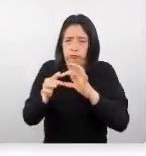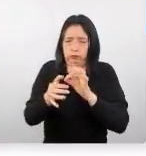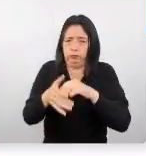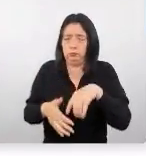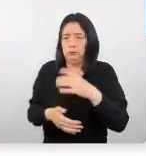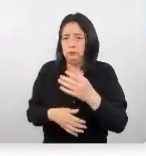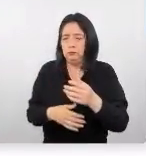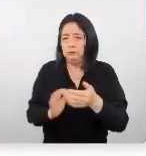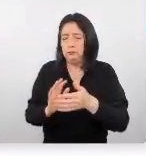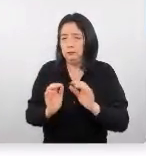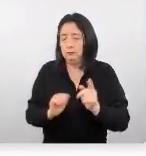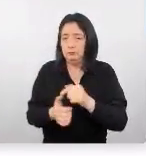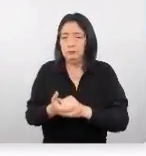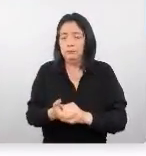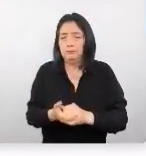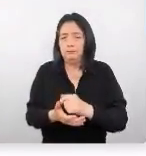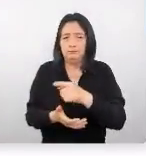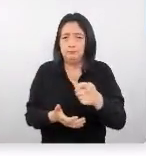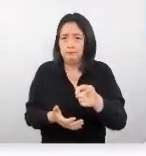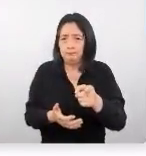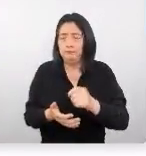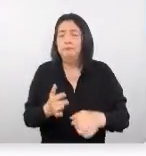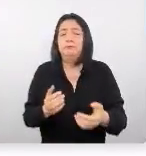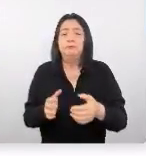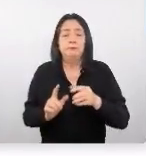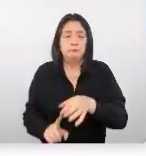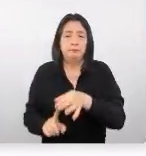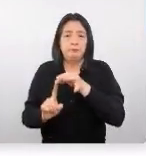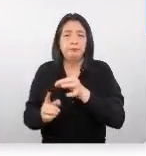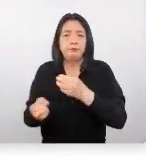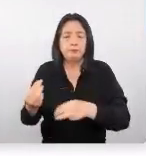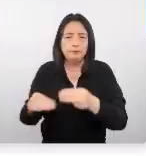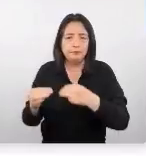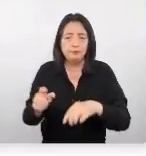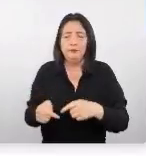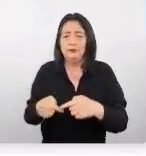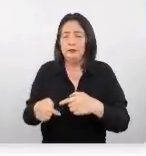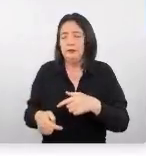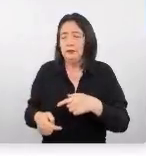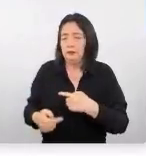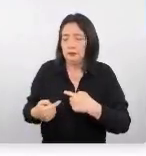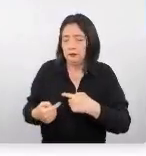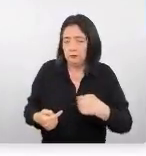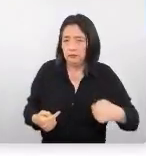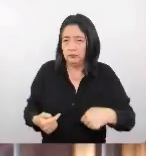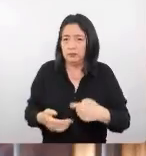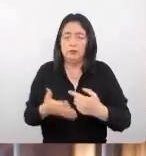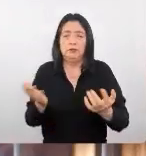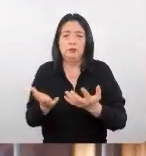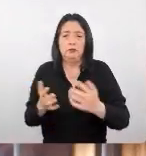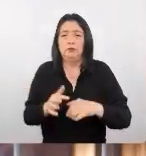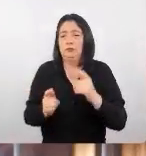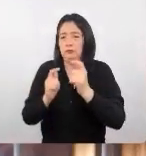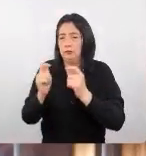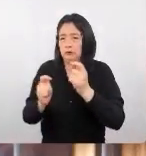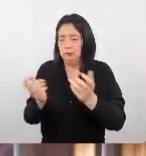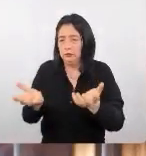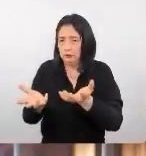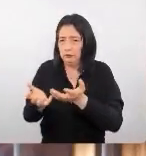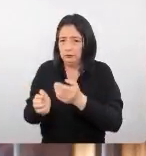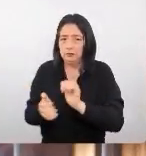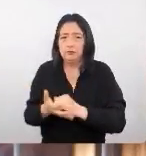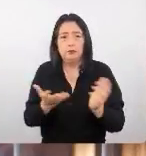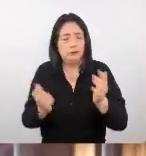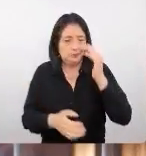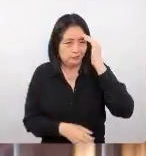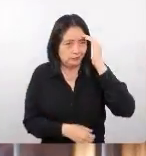Actualmente desempeña la función de especialista de mercado chino en la subdirección de turismo receptivo en PROM Perú. Hola, María